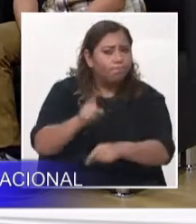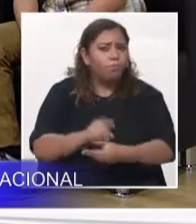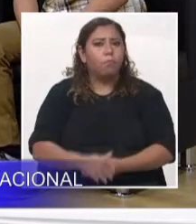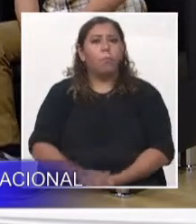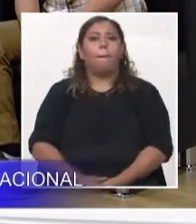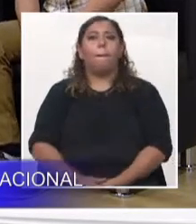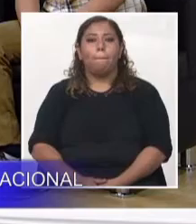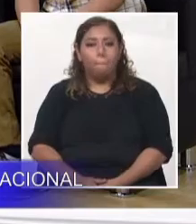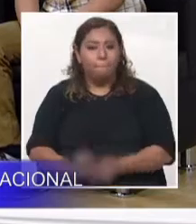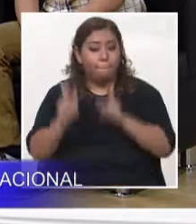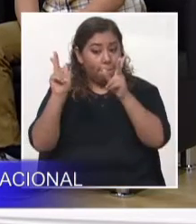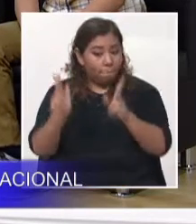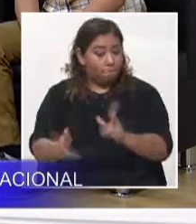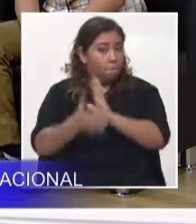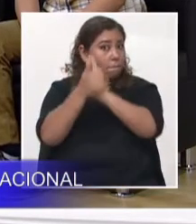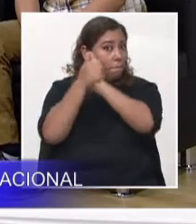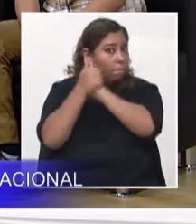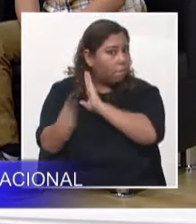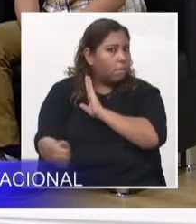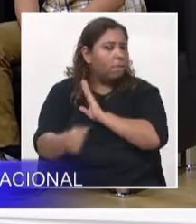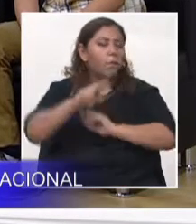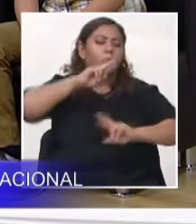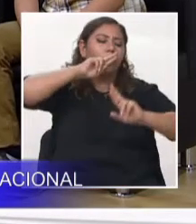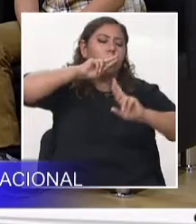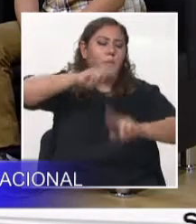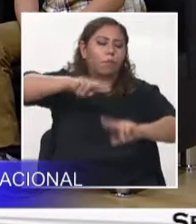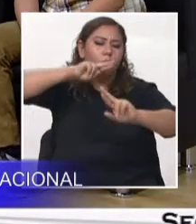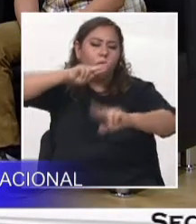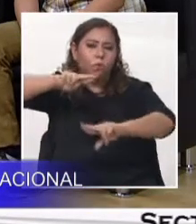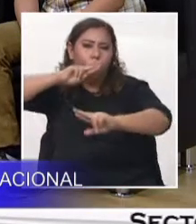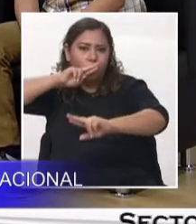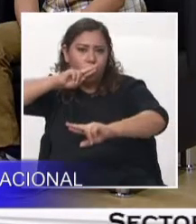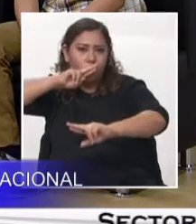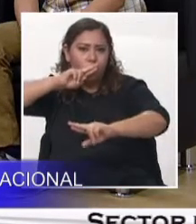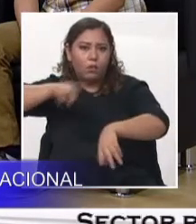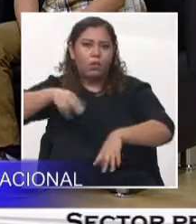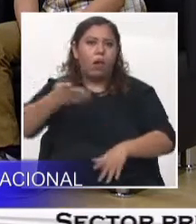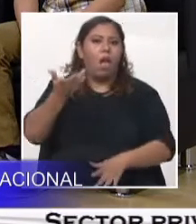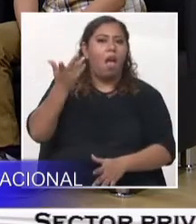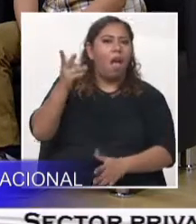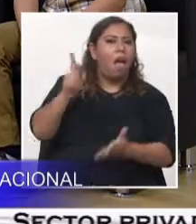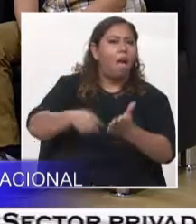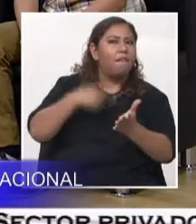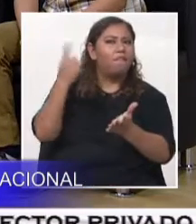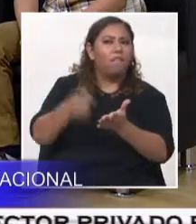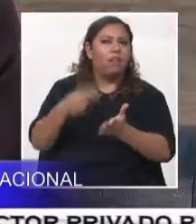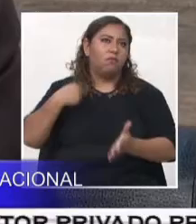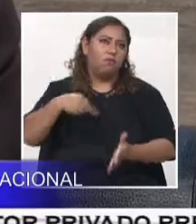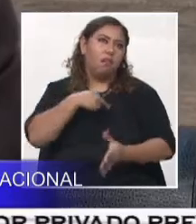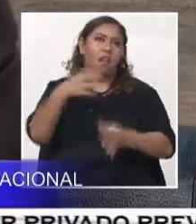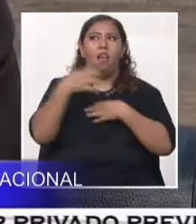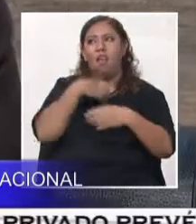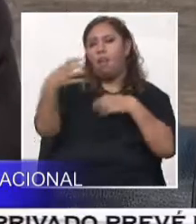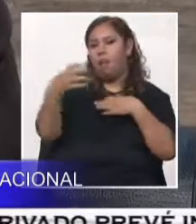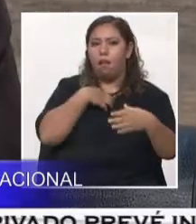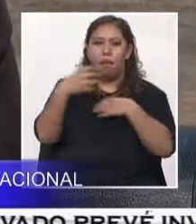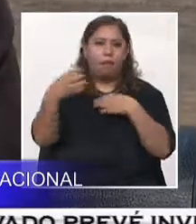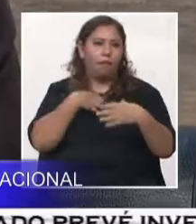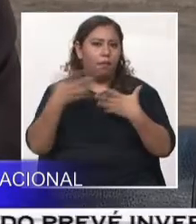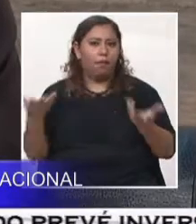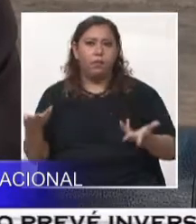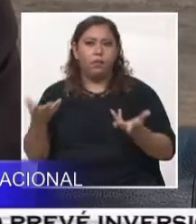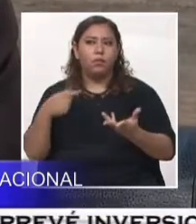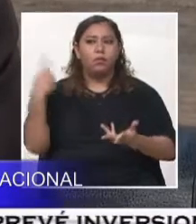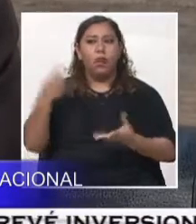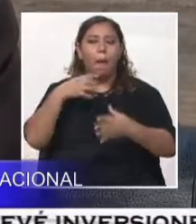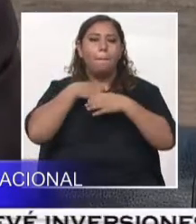expertos en el área pues contestándole porque muchas veces protestamos, pero la protesta llega sin soluciones, ¿verdad? Solo queremos